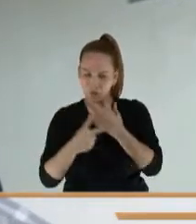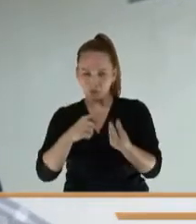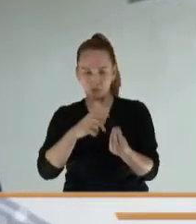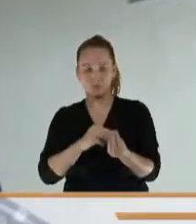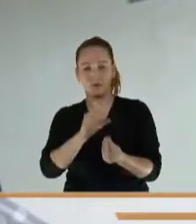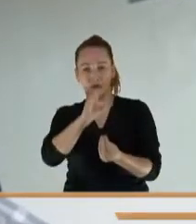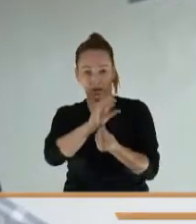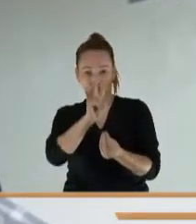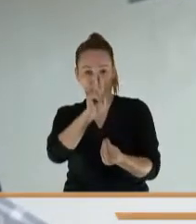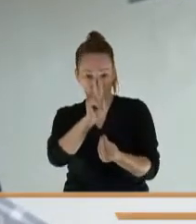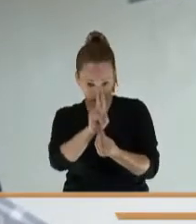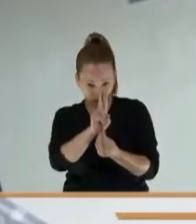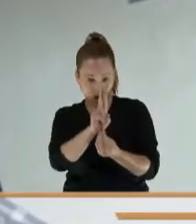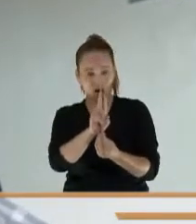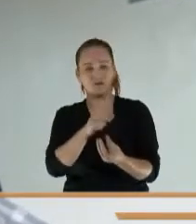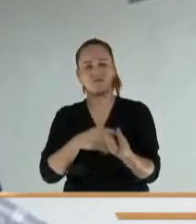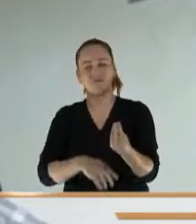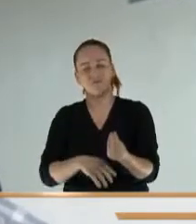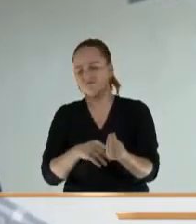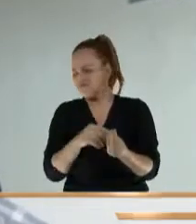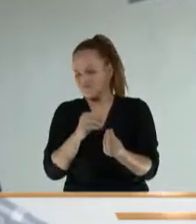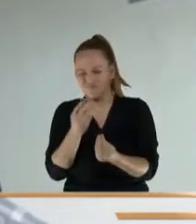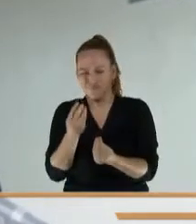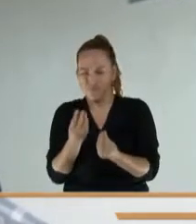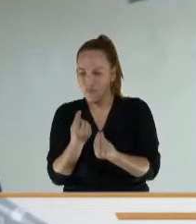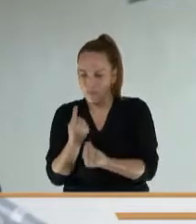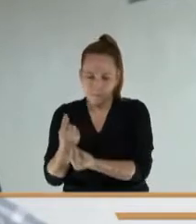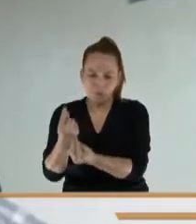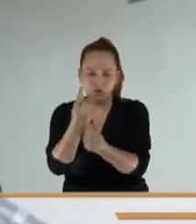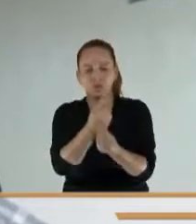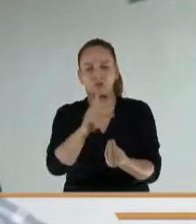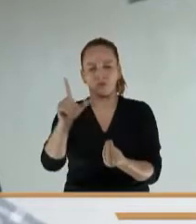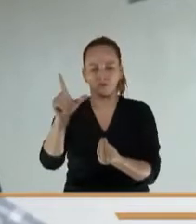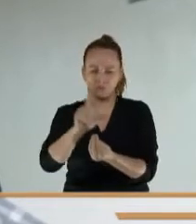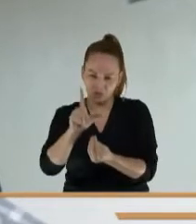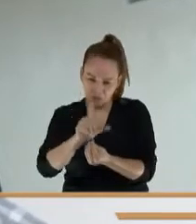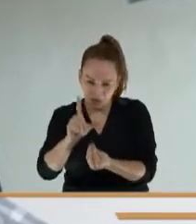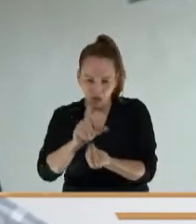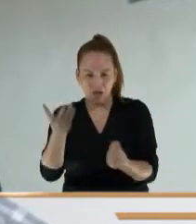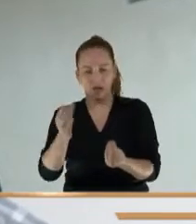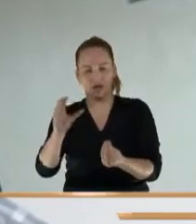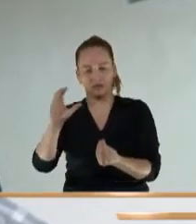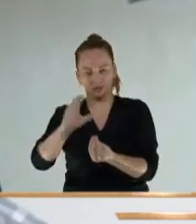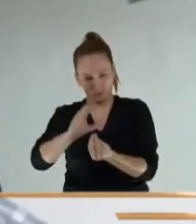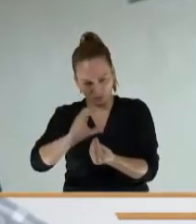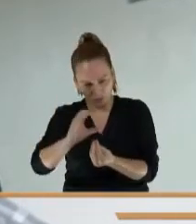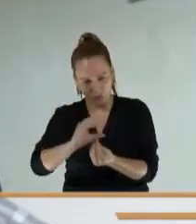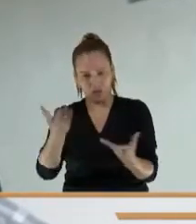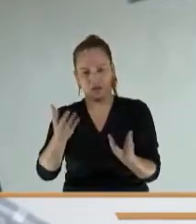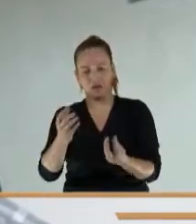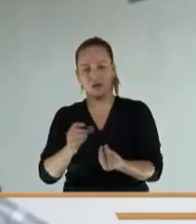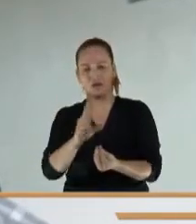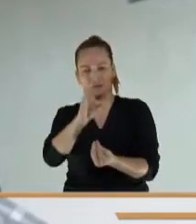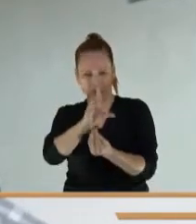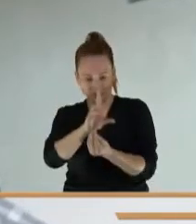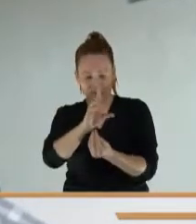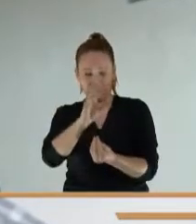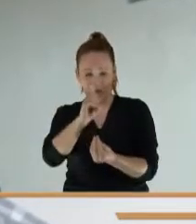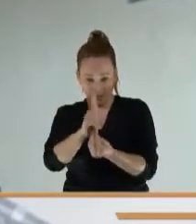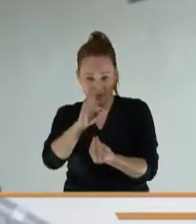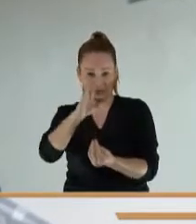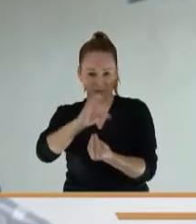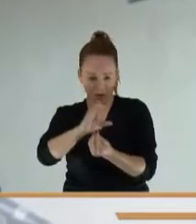Cambio Radical, los partidos independientes, el partido Liberal, el partido Conservador, el partido Centro Democrático.